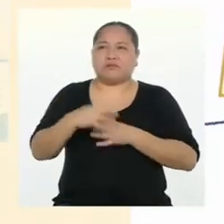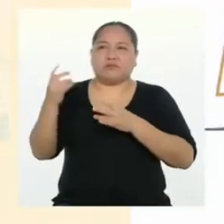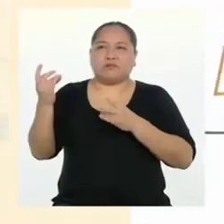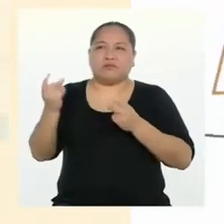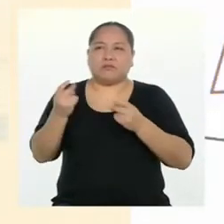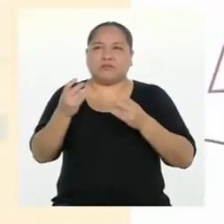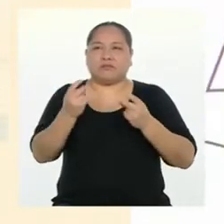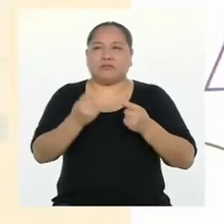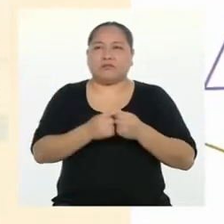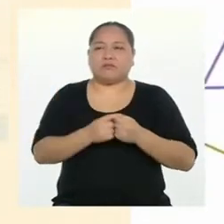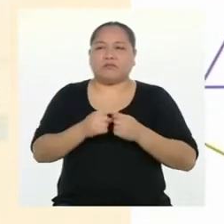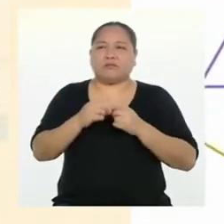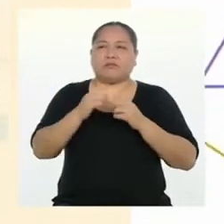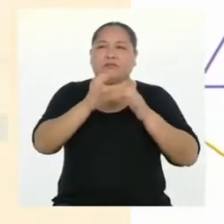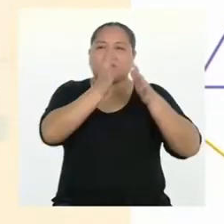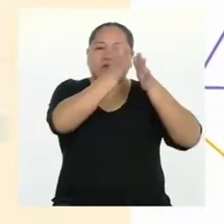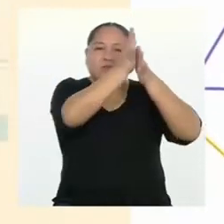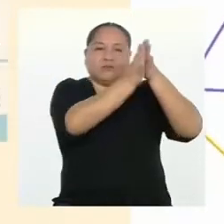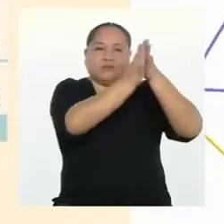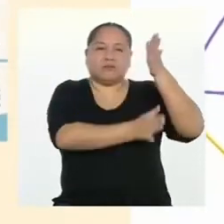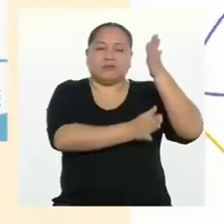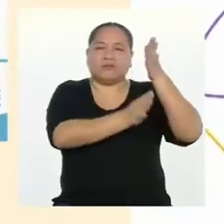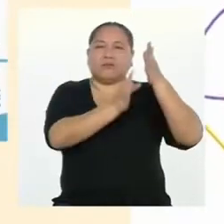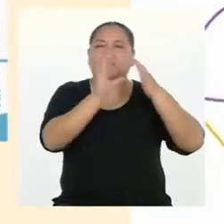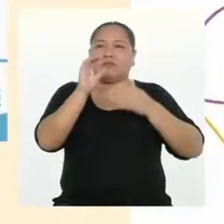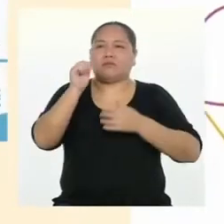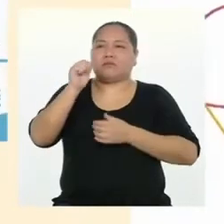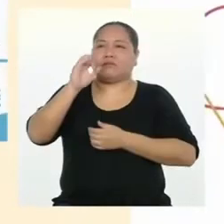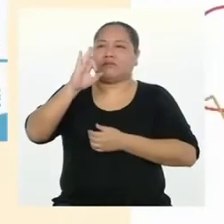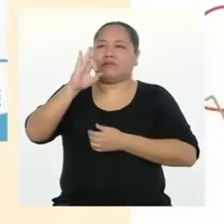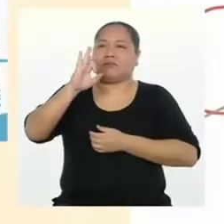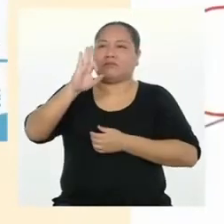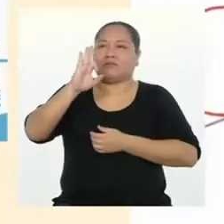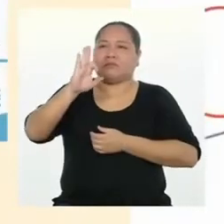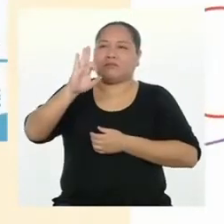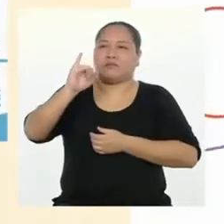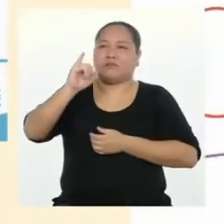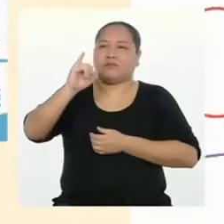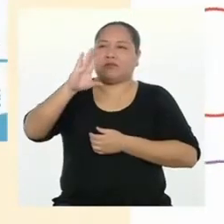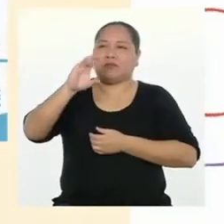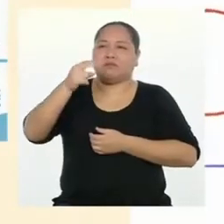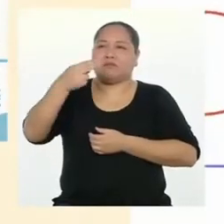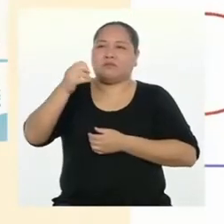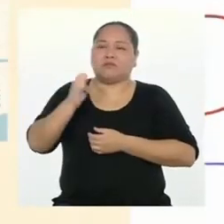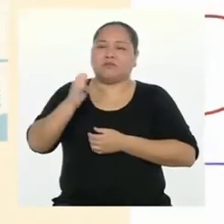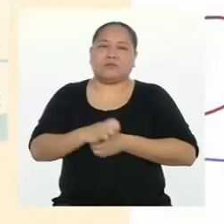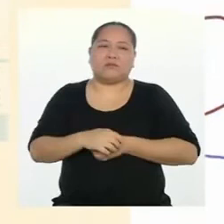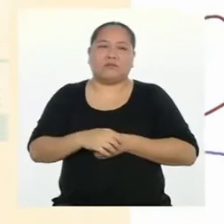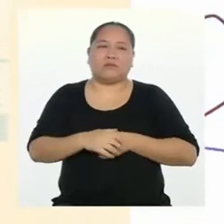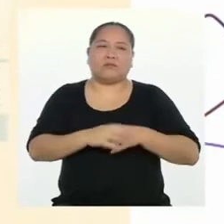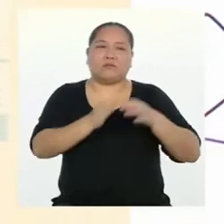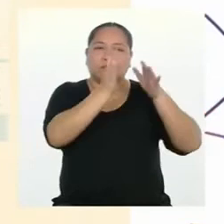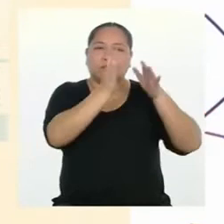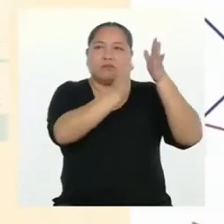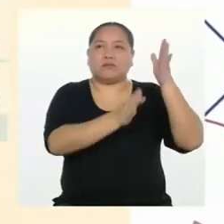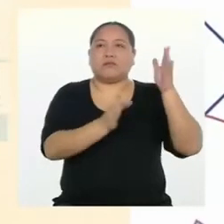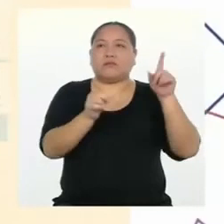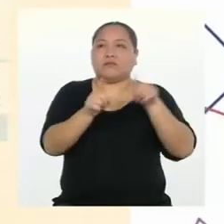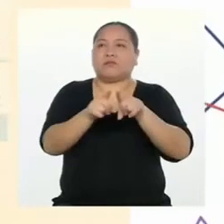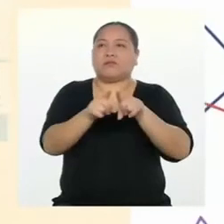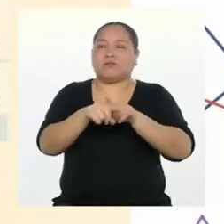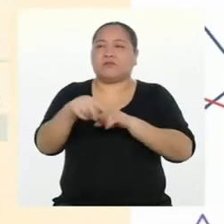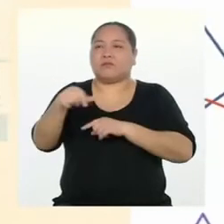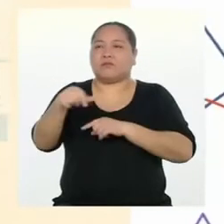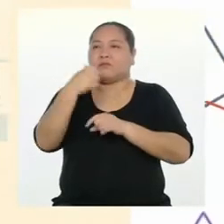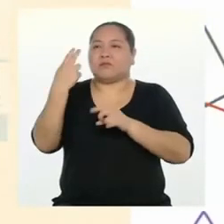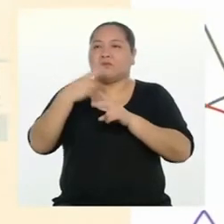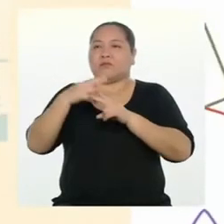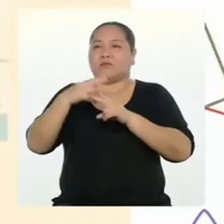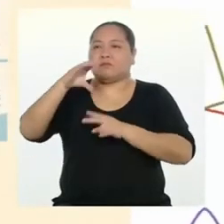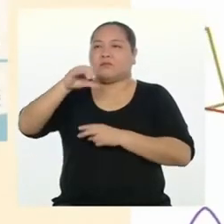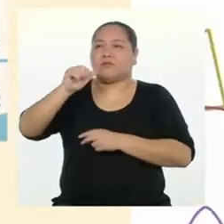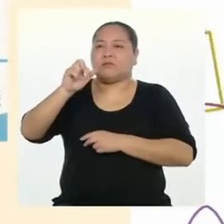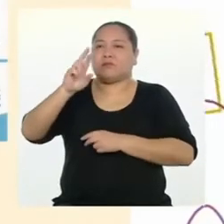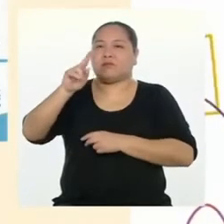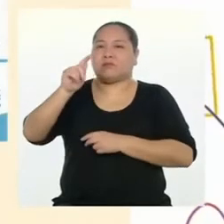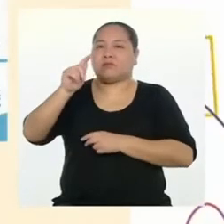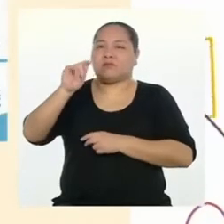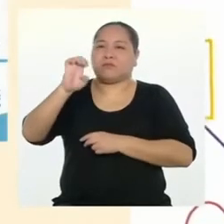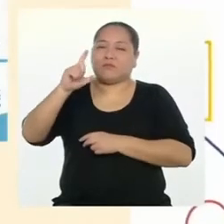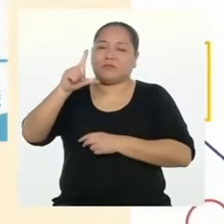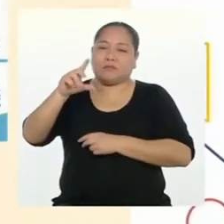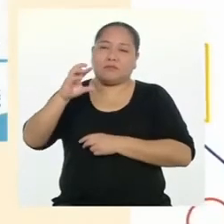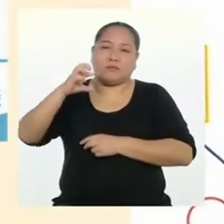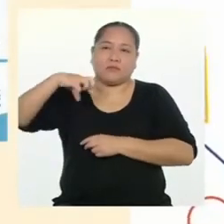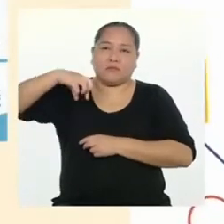rápidamente qué es un afiche. También se lo conoce como cartel o póster. Es una lámina de papel,